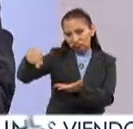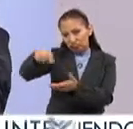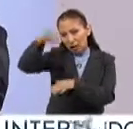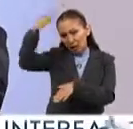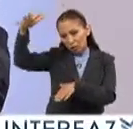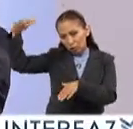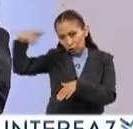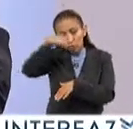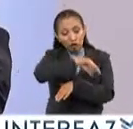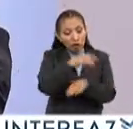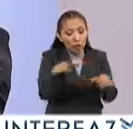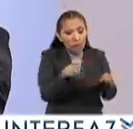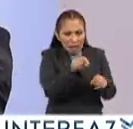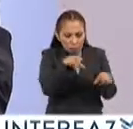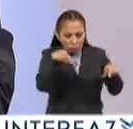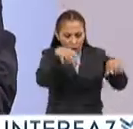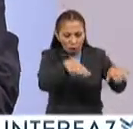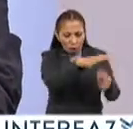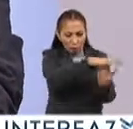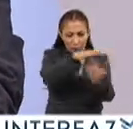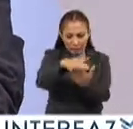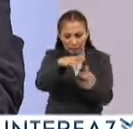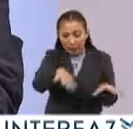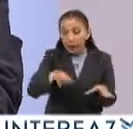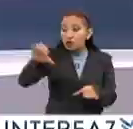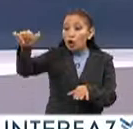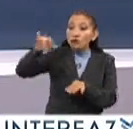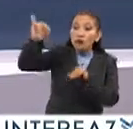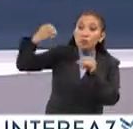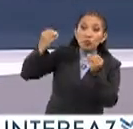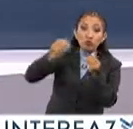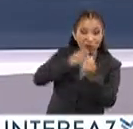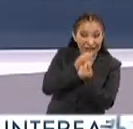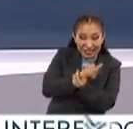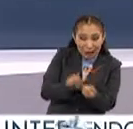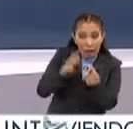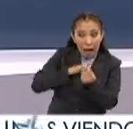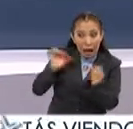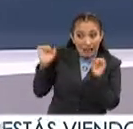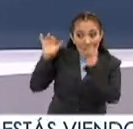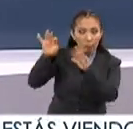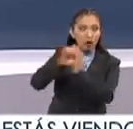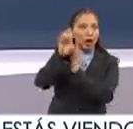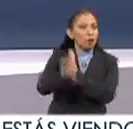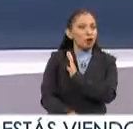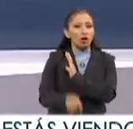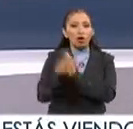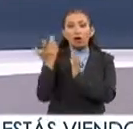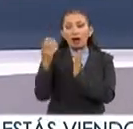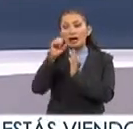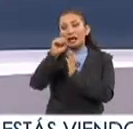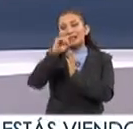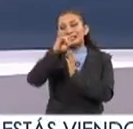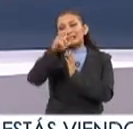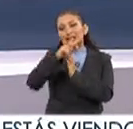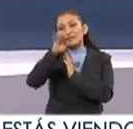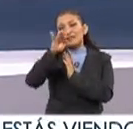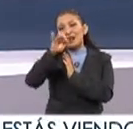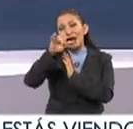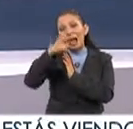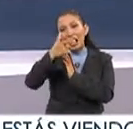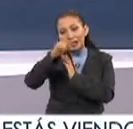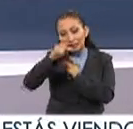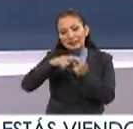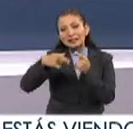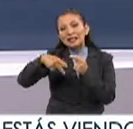y otras tantas las ubicaremos en espacios de alta afluencia de niñas, niñas y adolescentes como será Six Flags, Kitsania,